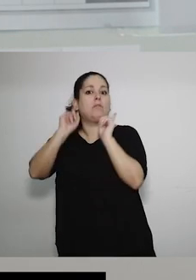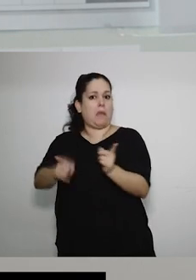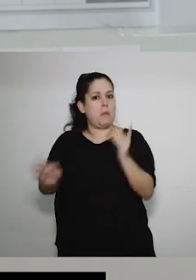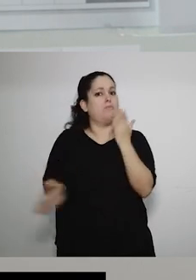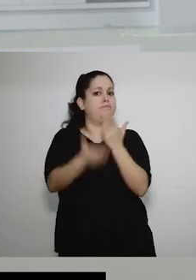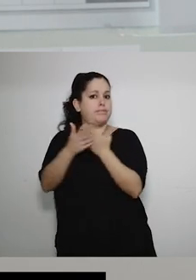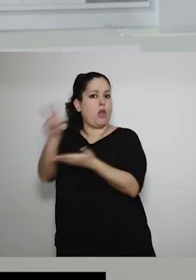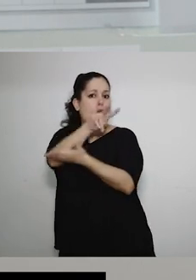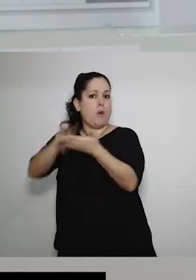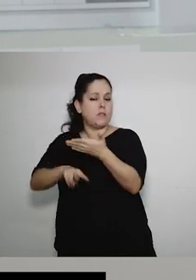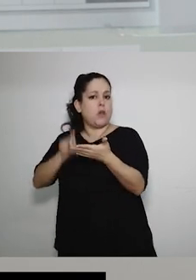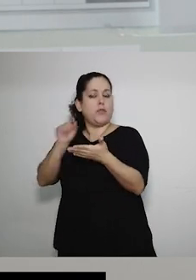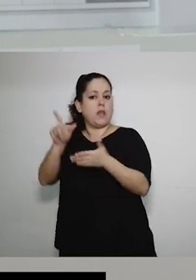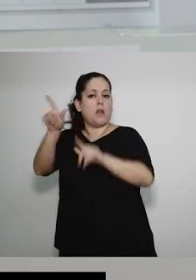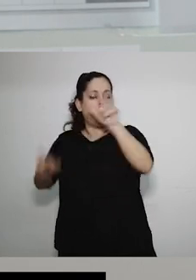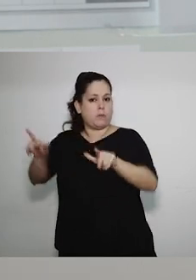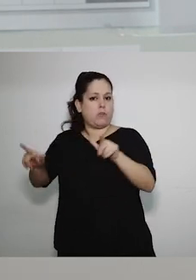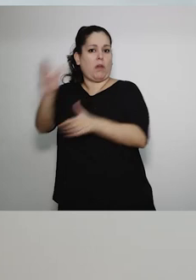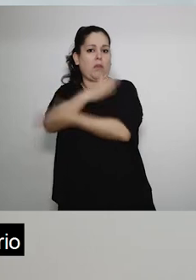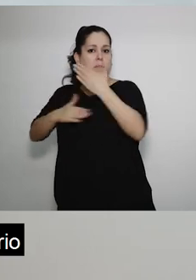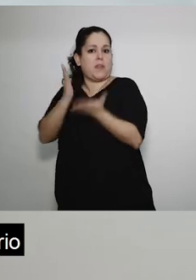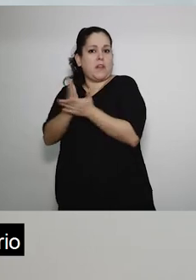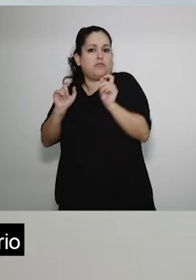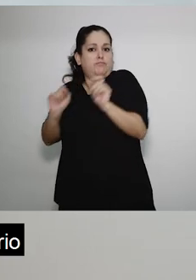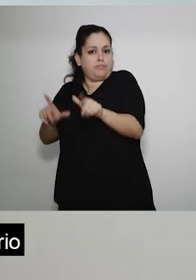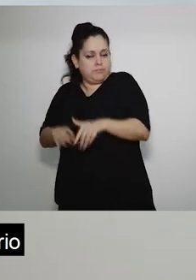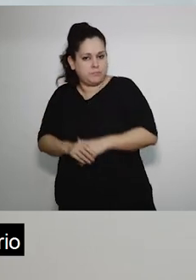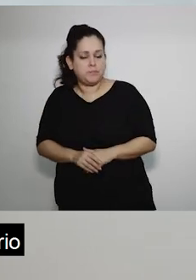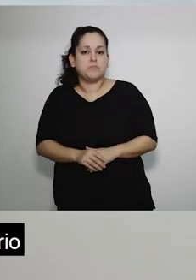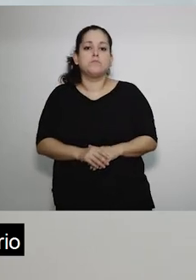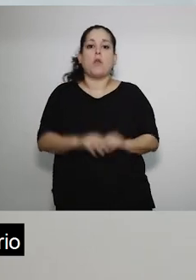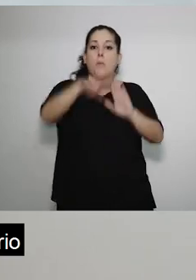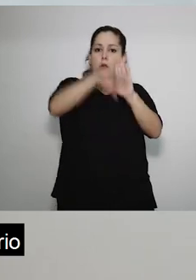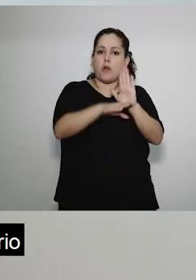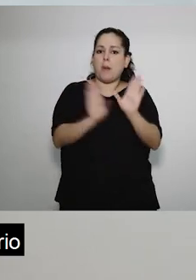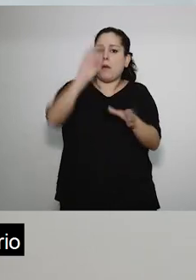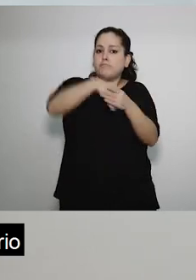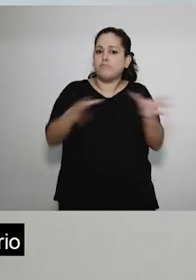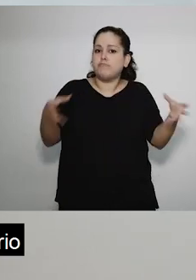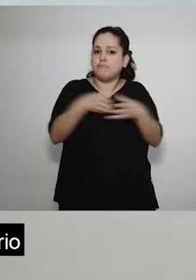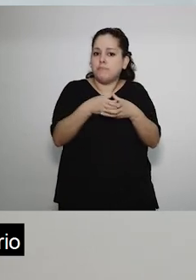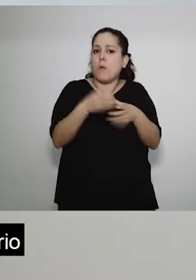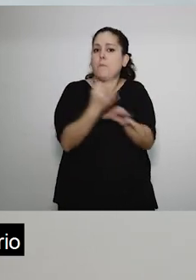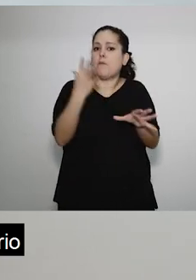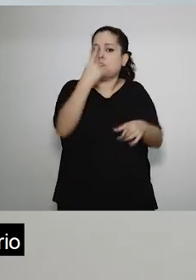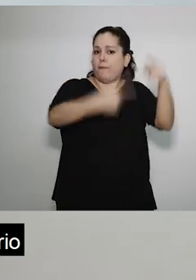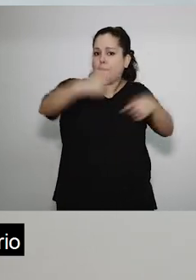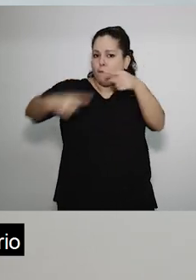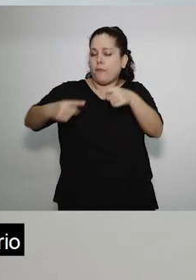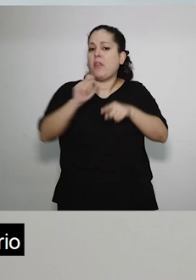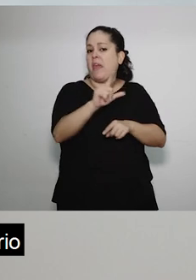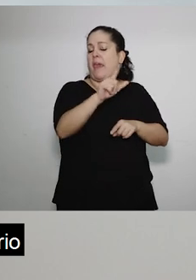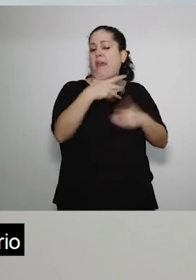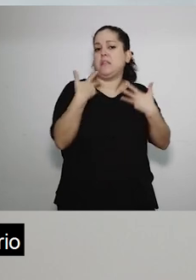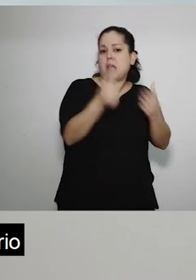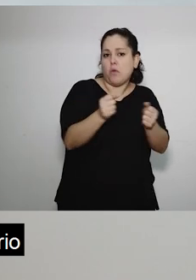sintonía con la Convención sobre los Derechos de las Personas con Discapacidad. El programa está coordinado por un equipo interdisciplinario de profesionales